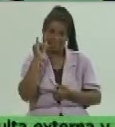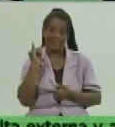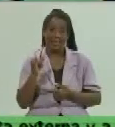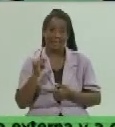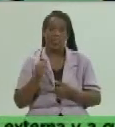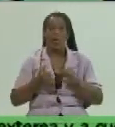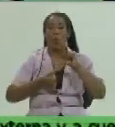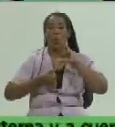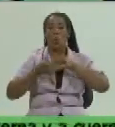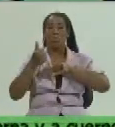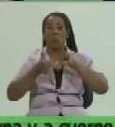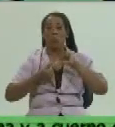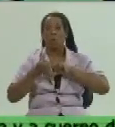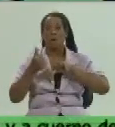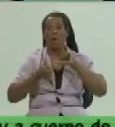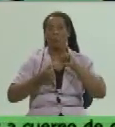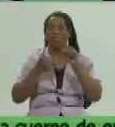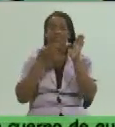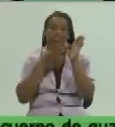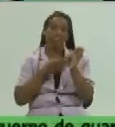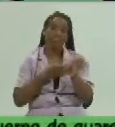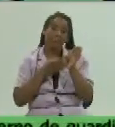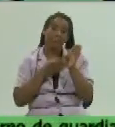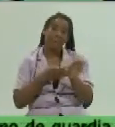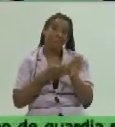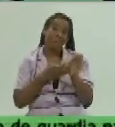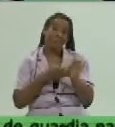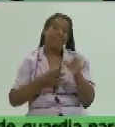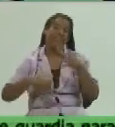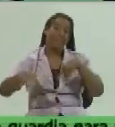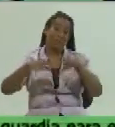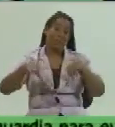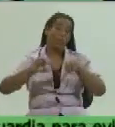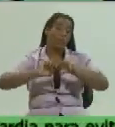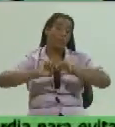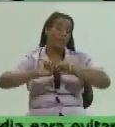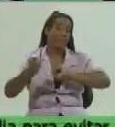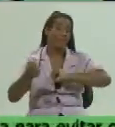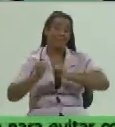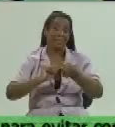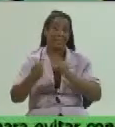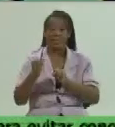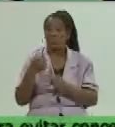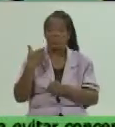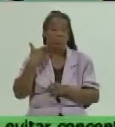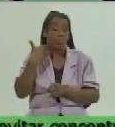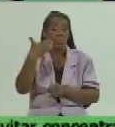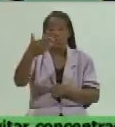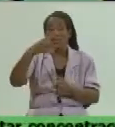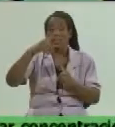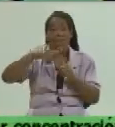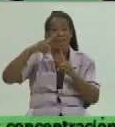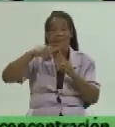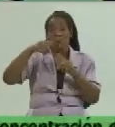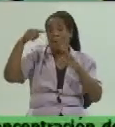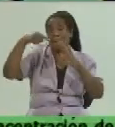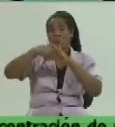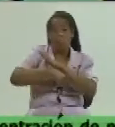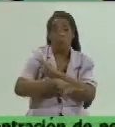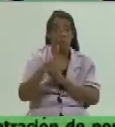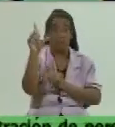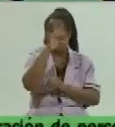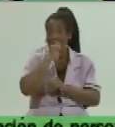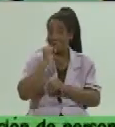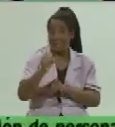conducta, a un comportamiento, a una situación que se debe estar controlada. O sea, es un pronóstico técnico muy profundo, muy serio que hace